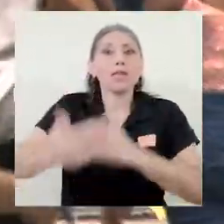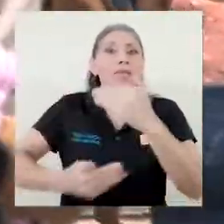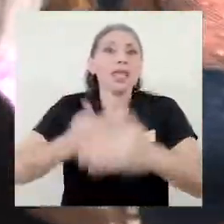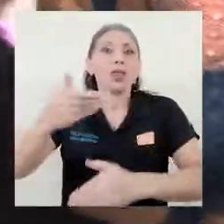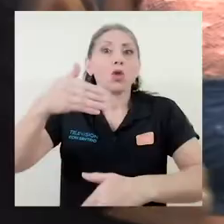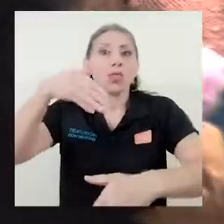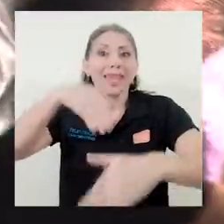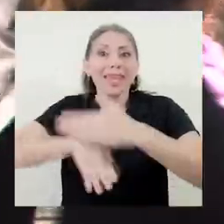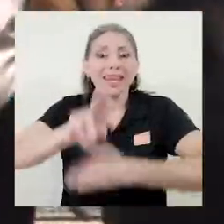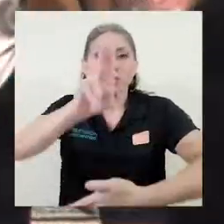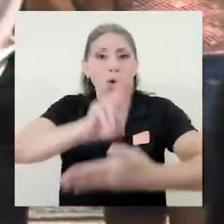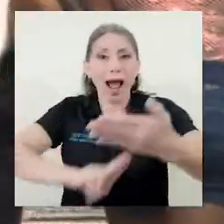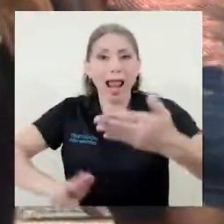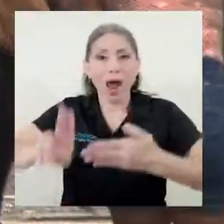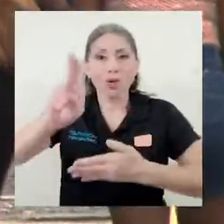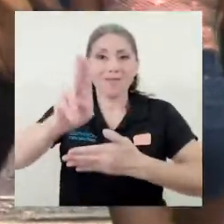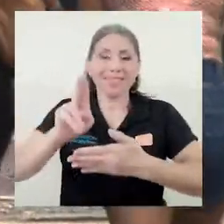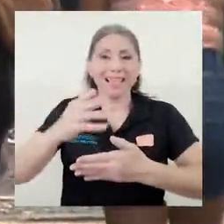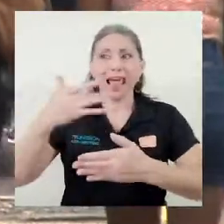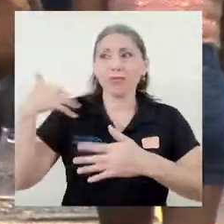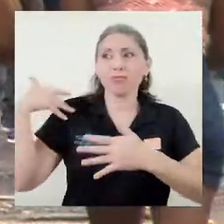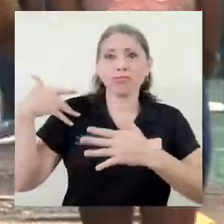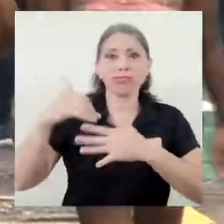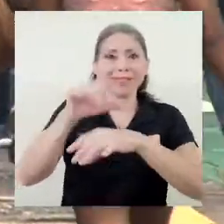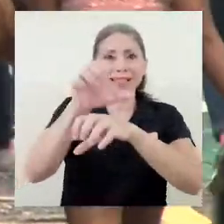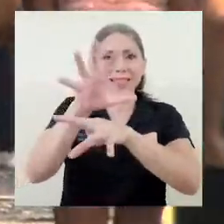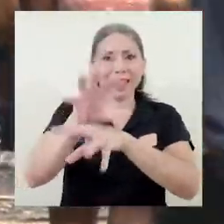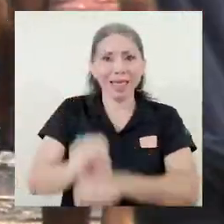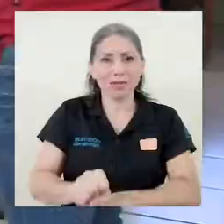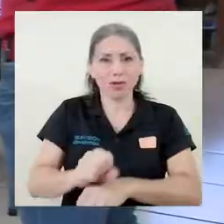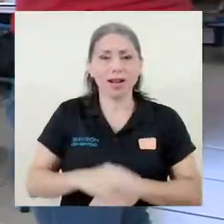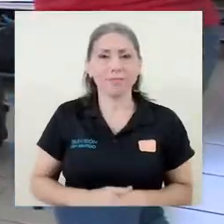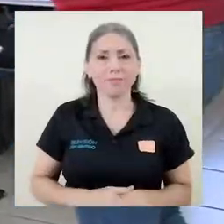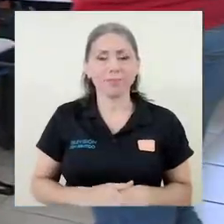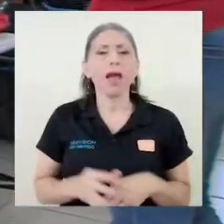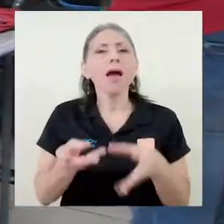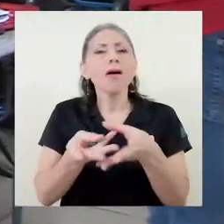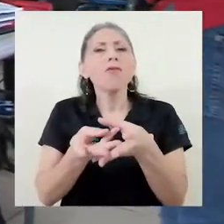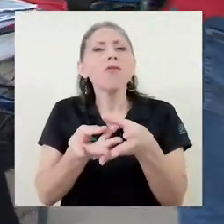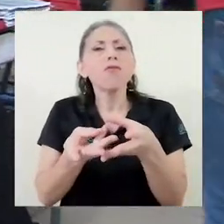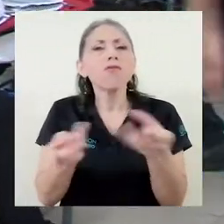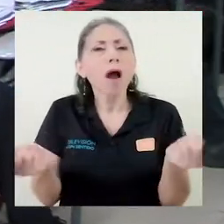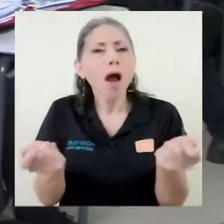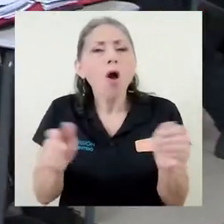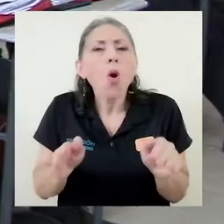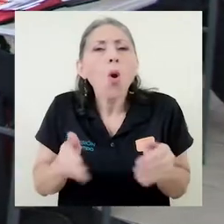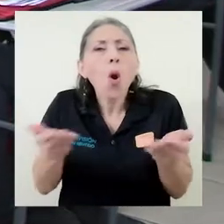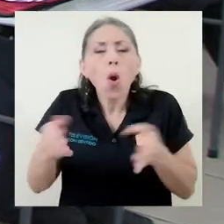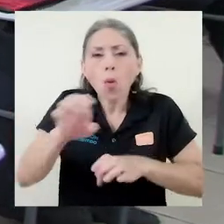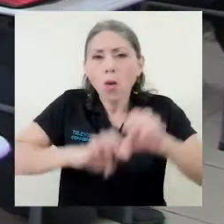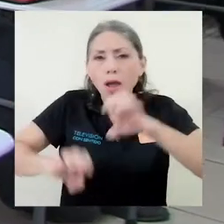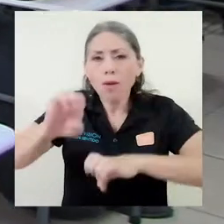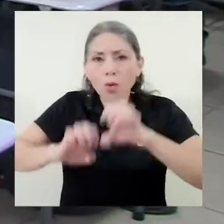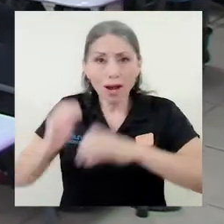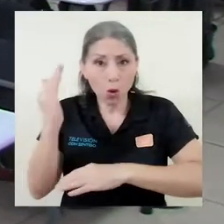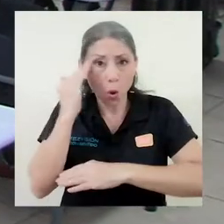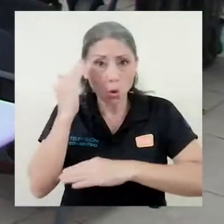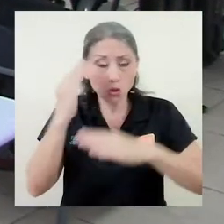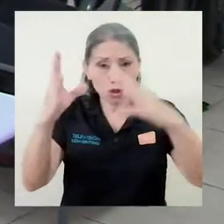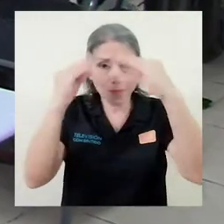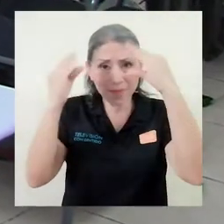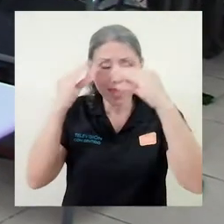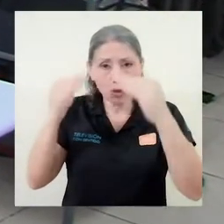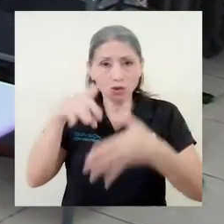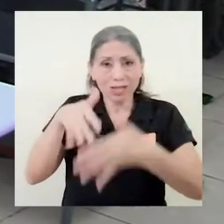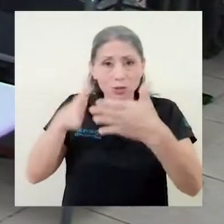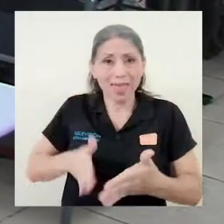ingreso tradicional a la educación superior pública. Resolver cómo evaluar los conocimientos de los estudiantes